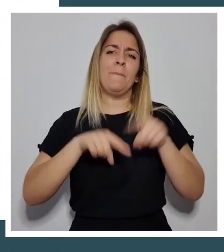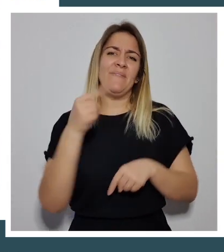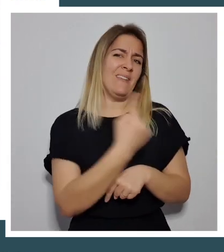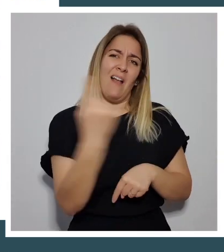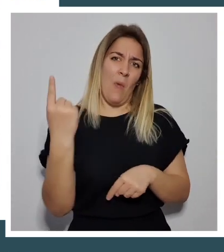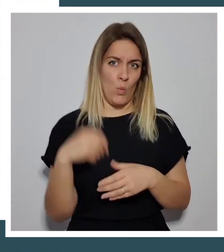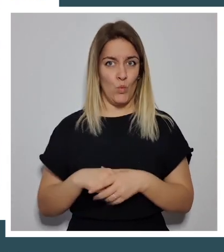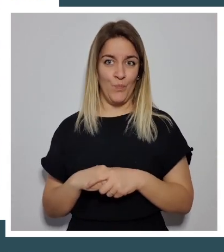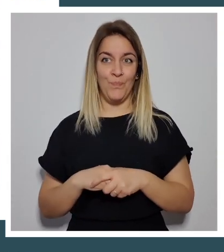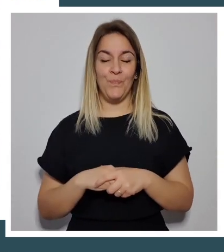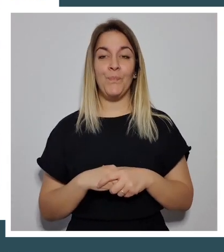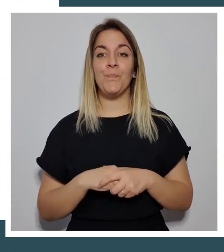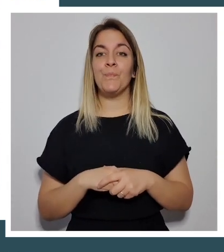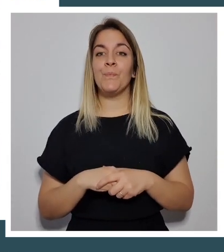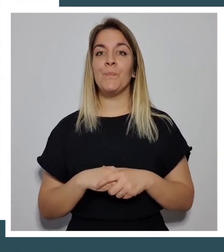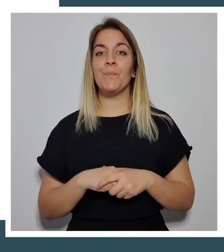lo hacemos.